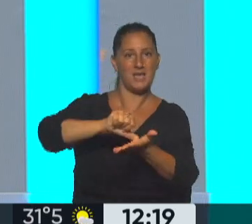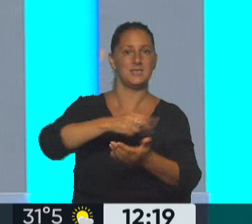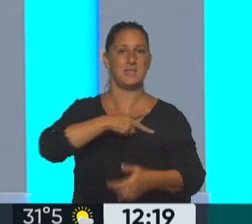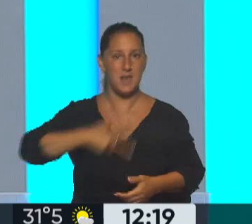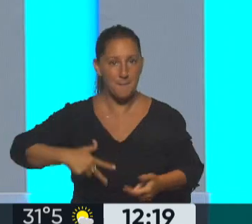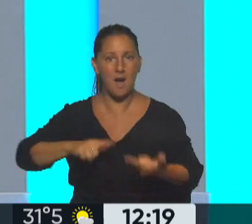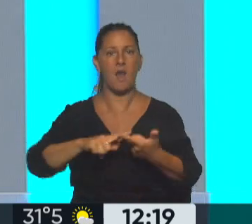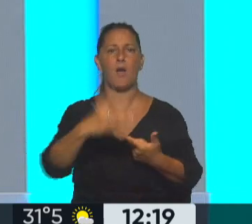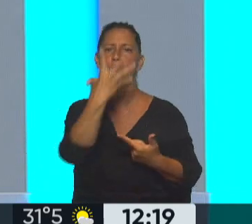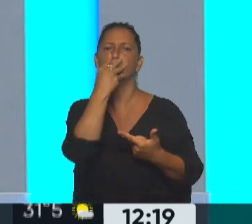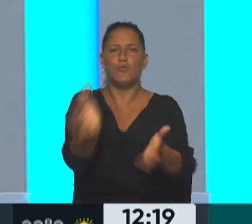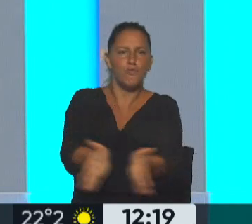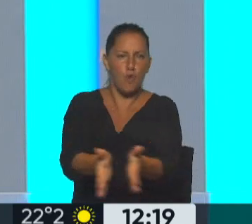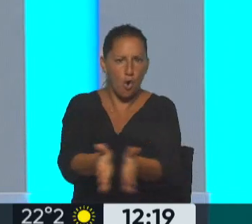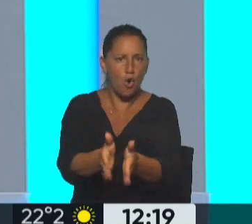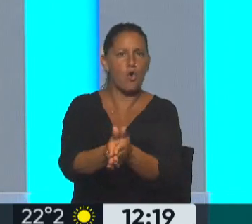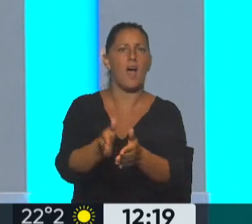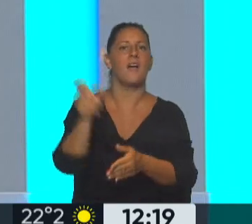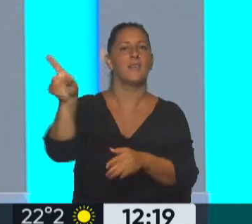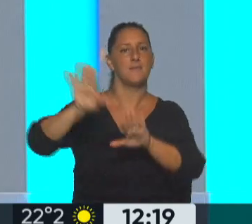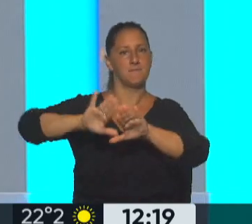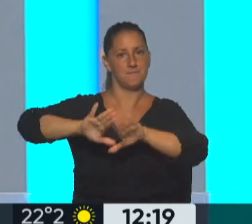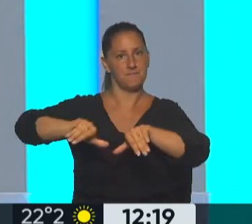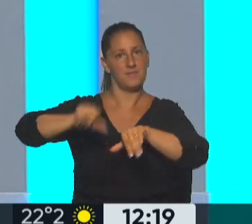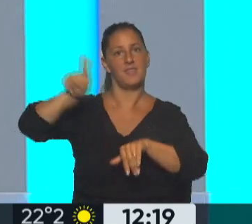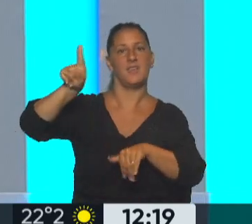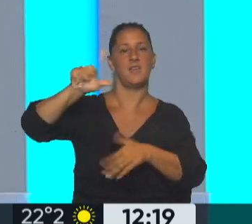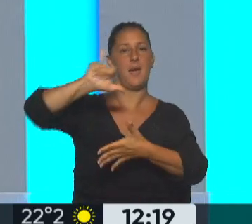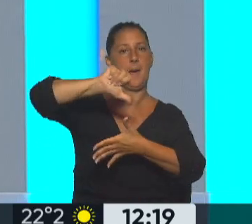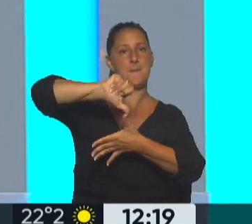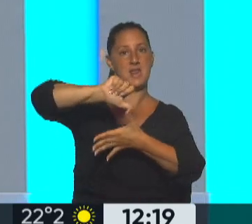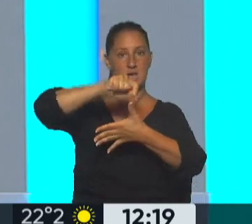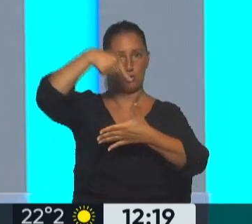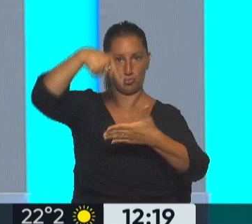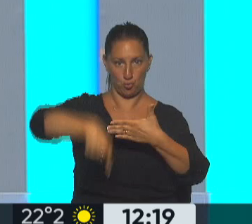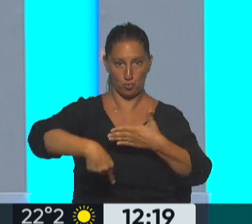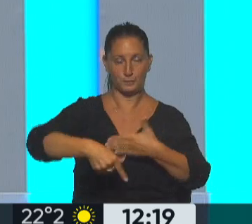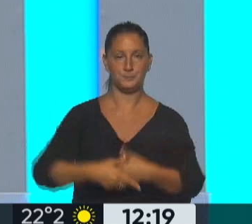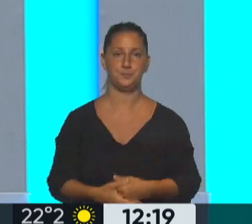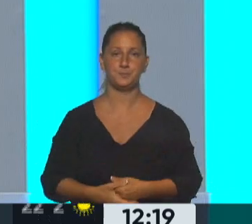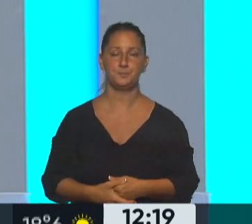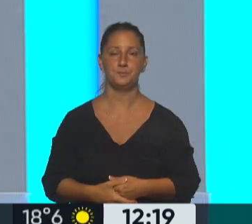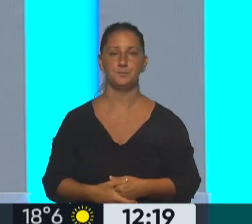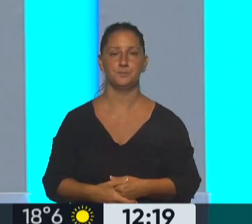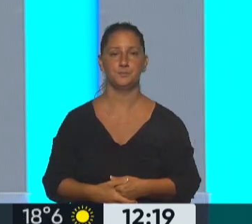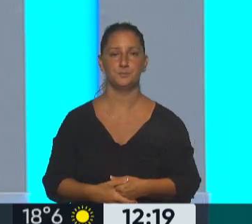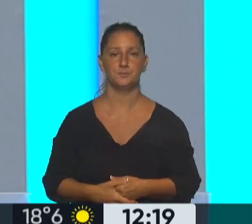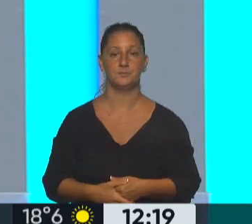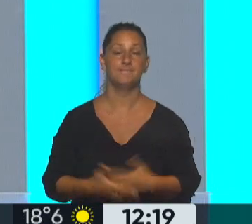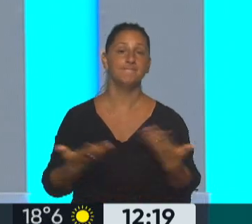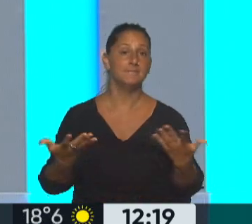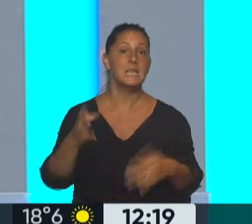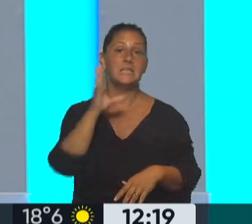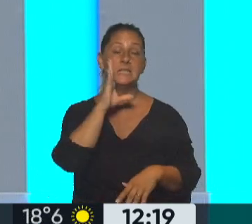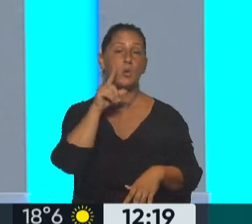en lobos marinos y focas, en la costa oeste de América del Sur. O sea que realmente en Estados